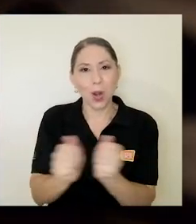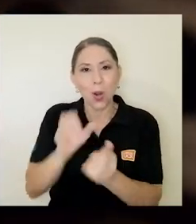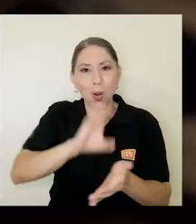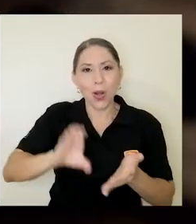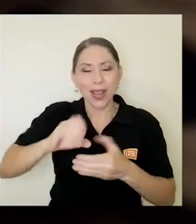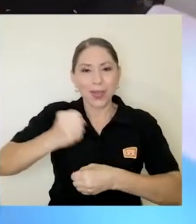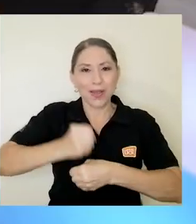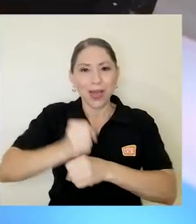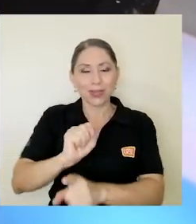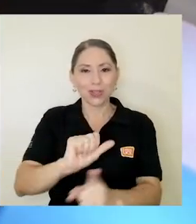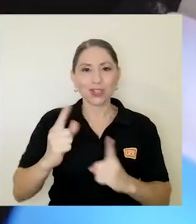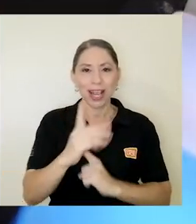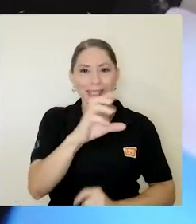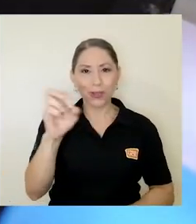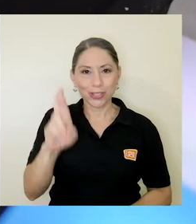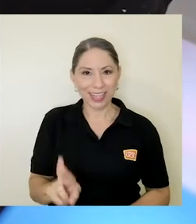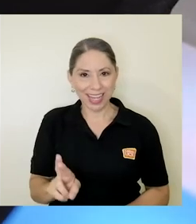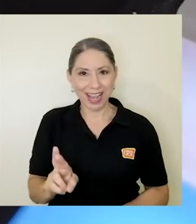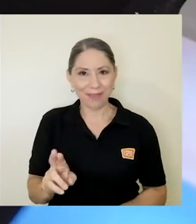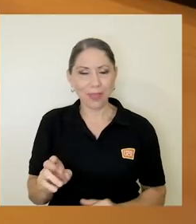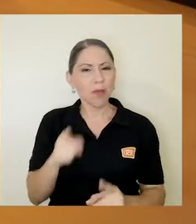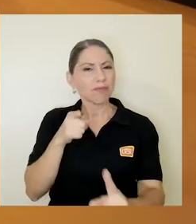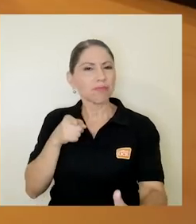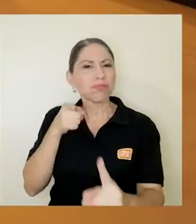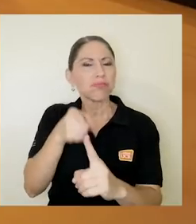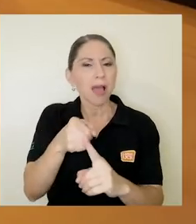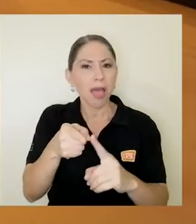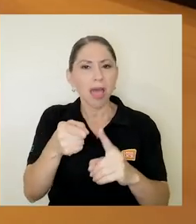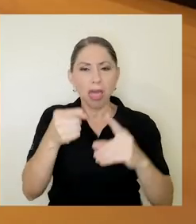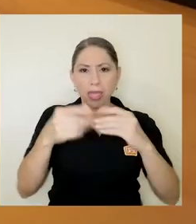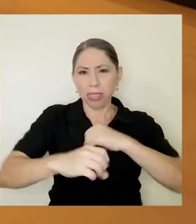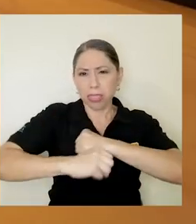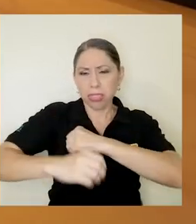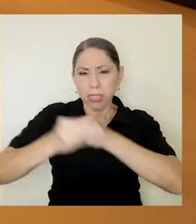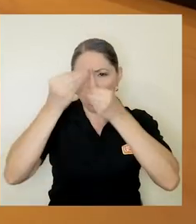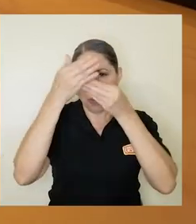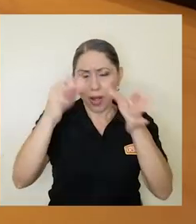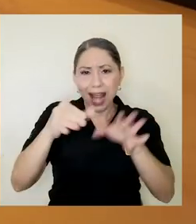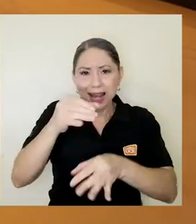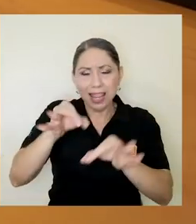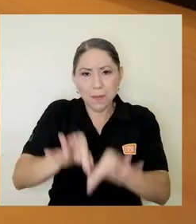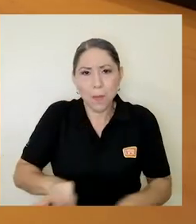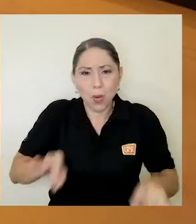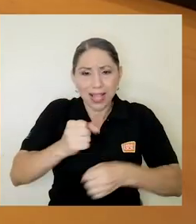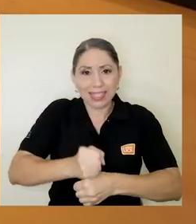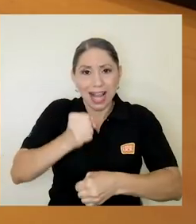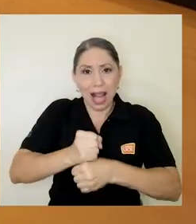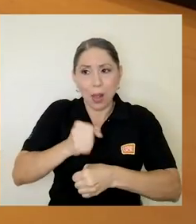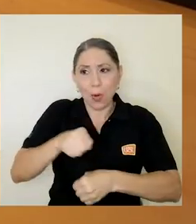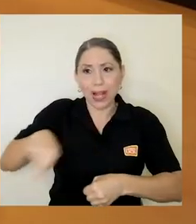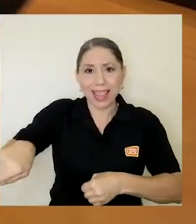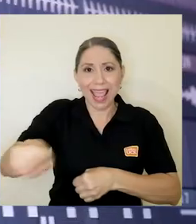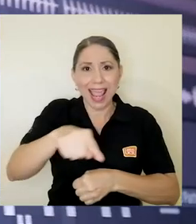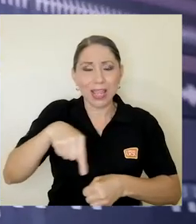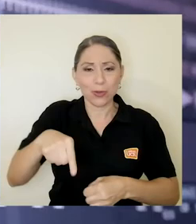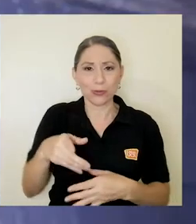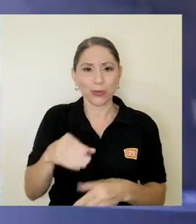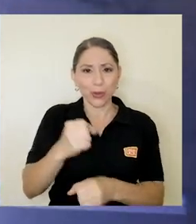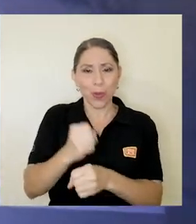conjunto con el Colegio de Trabajadores Sociales de Costa Rica, con el fin de divulgar la importancia de la labor que estos realizan.